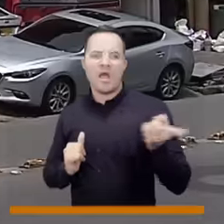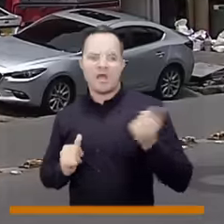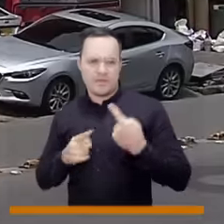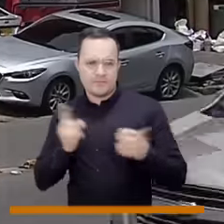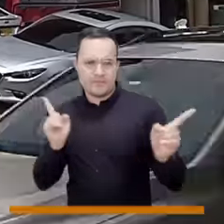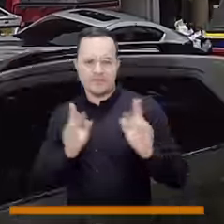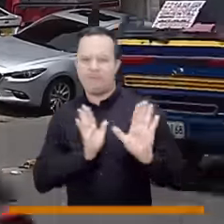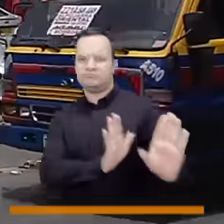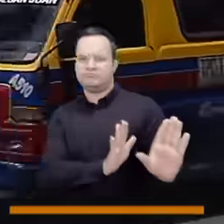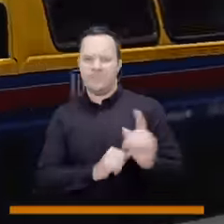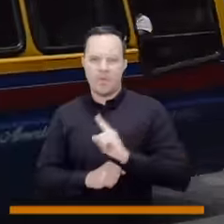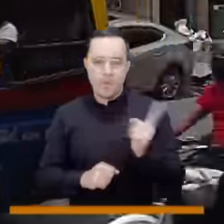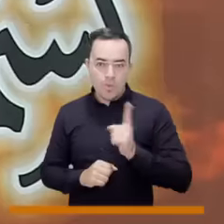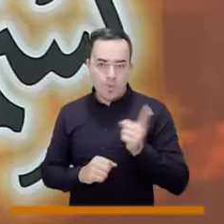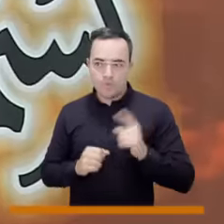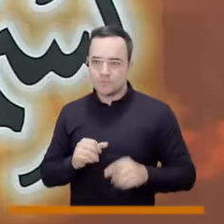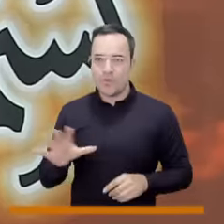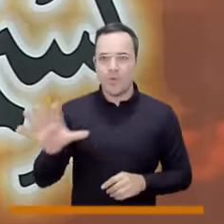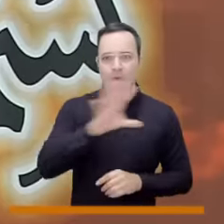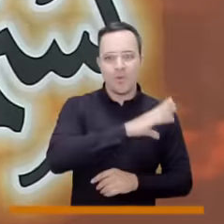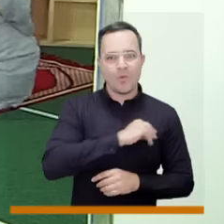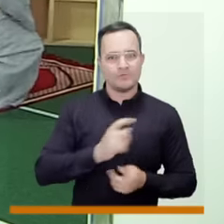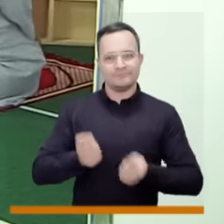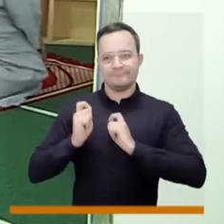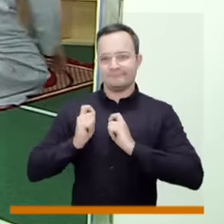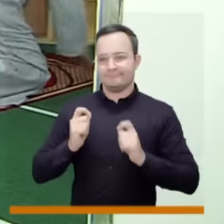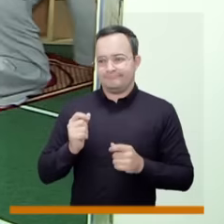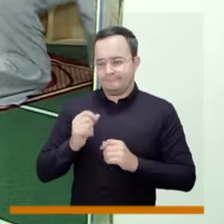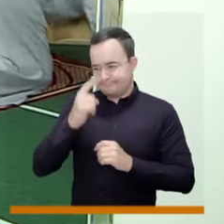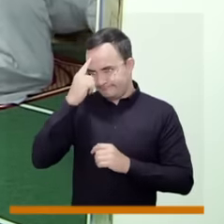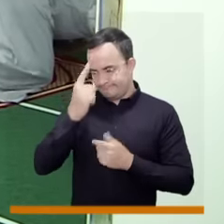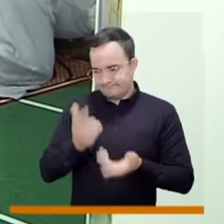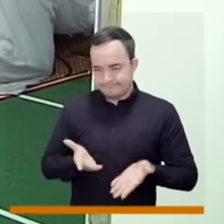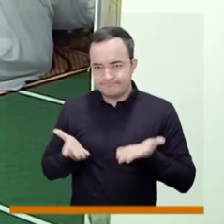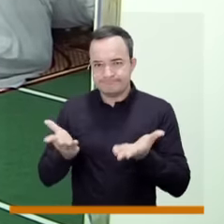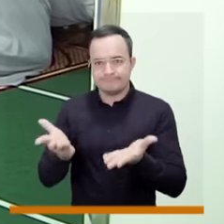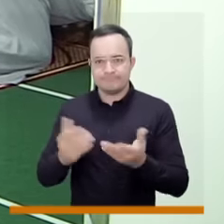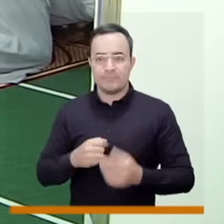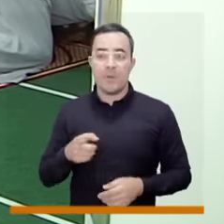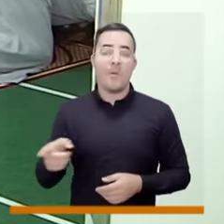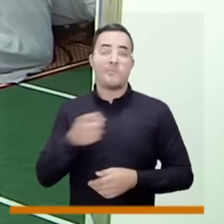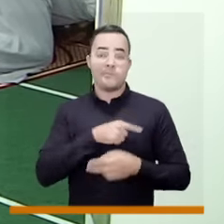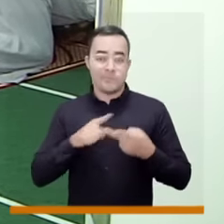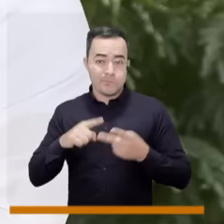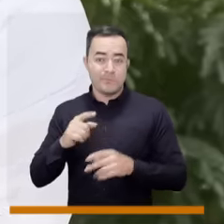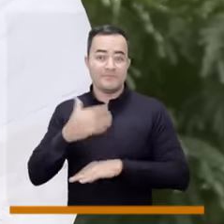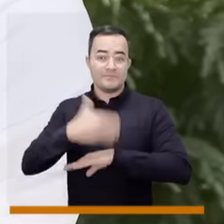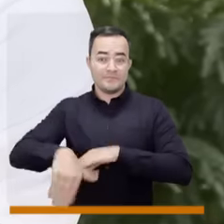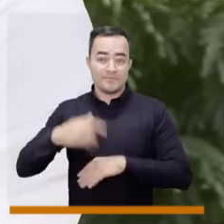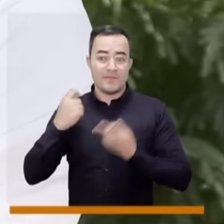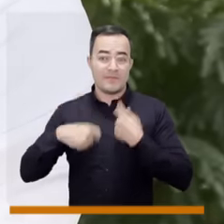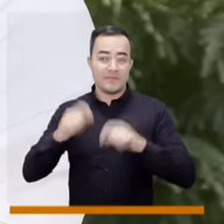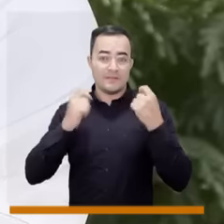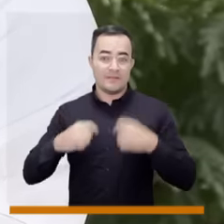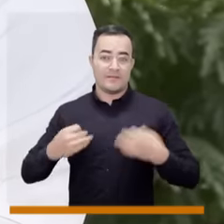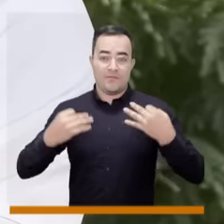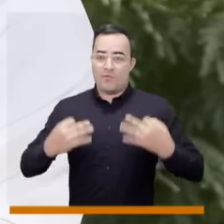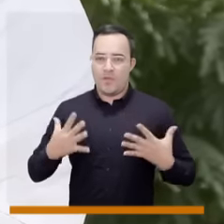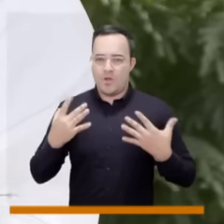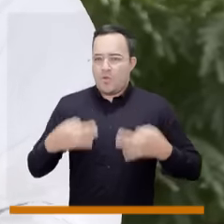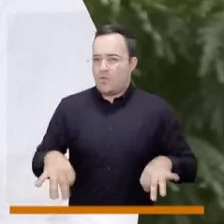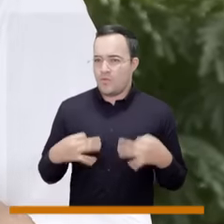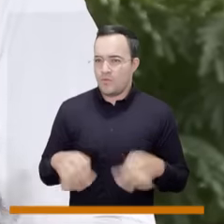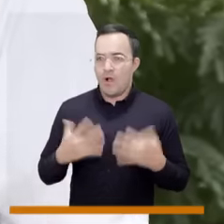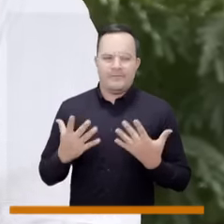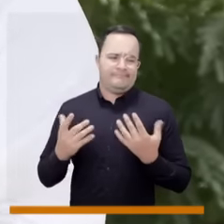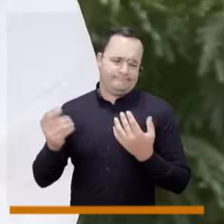por ellos, trabajamos por todos los creyentes del país, por todos los creyentes de Medellín, representamos a los vendedores informales por los